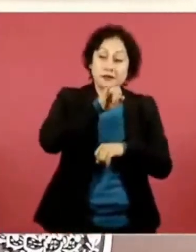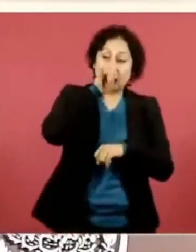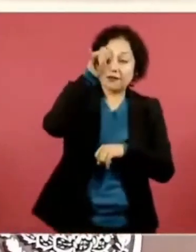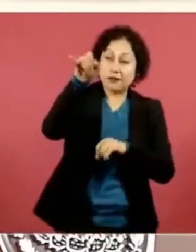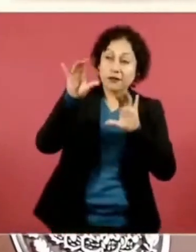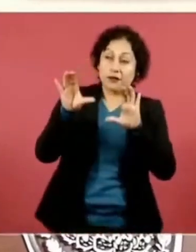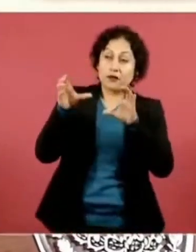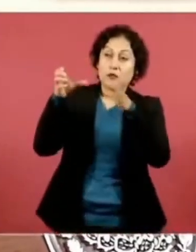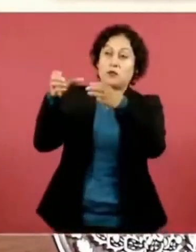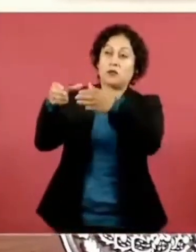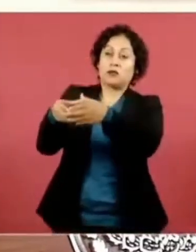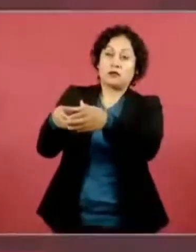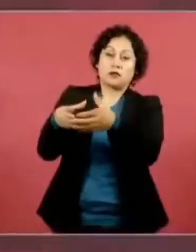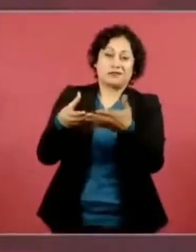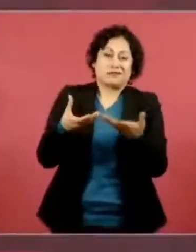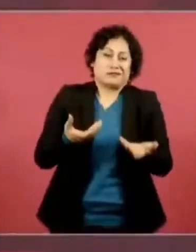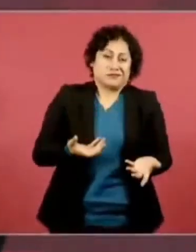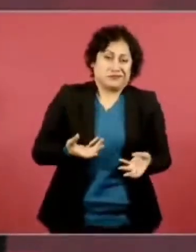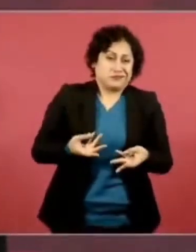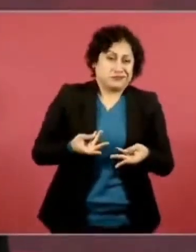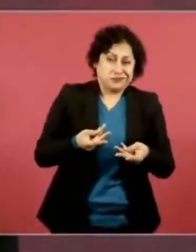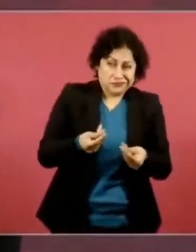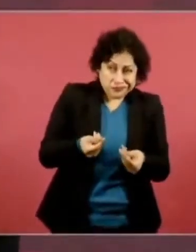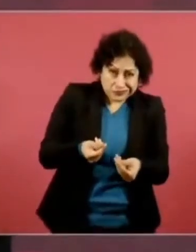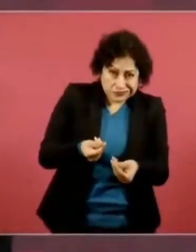tiene internet? Pues en las ciudades.